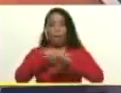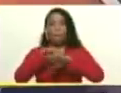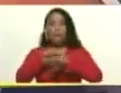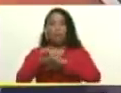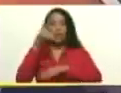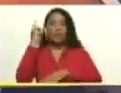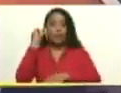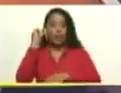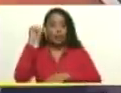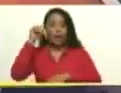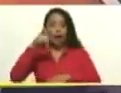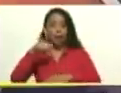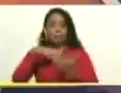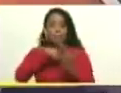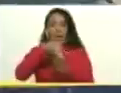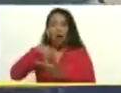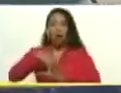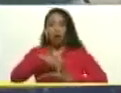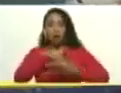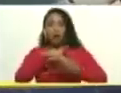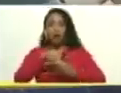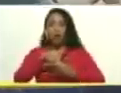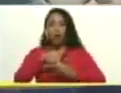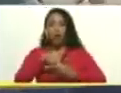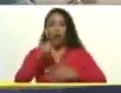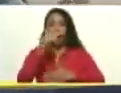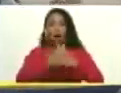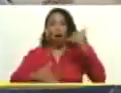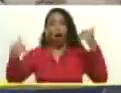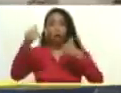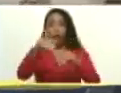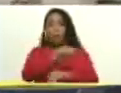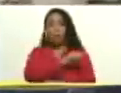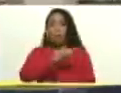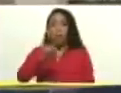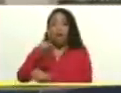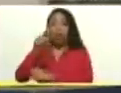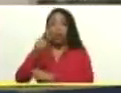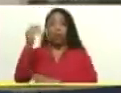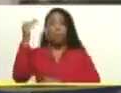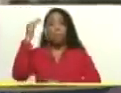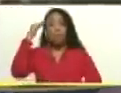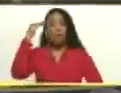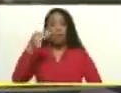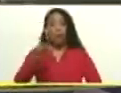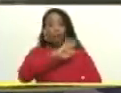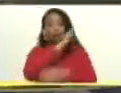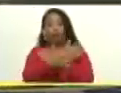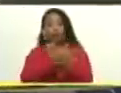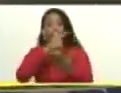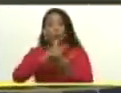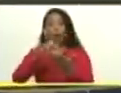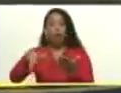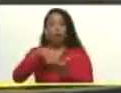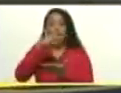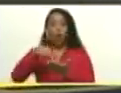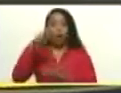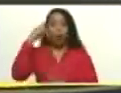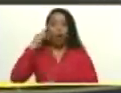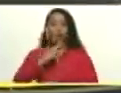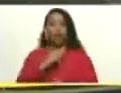Está presente el alto mando militar de la Fuerza Armada Nacional Bolivariana.